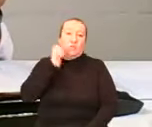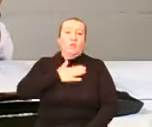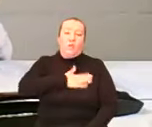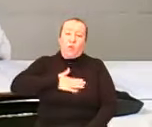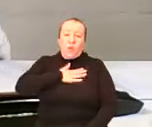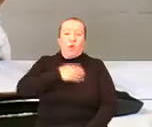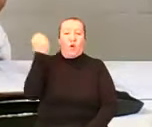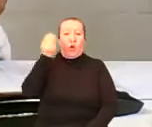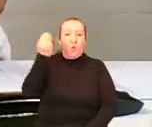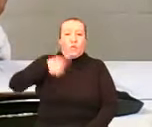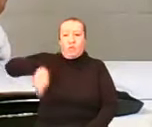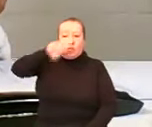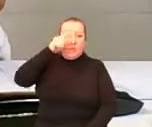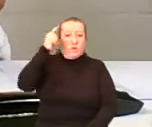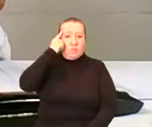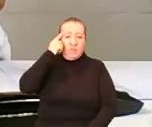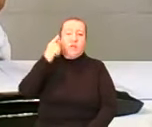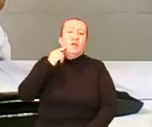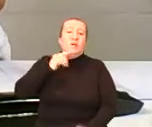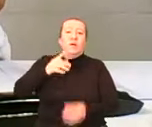indígnense frente a la prensa corrupta.